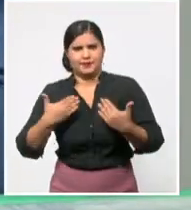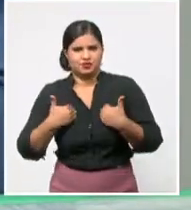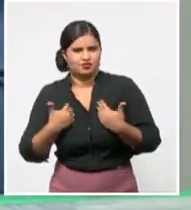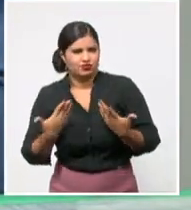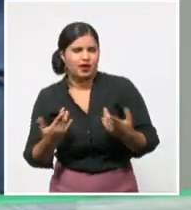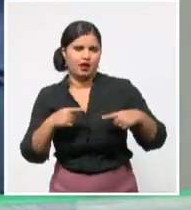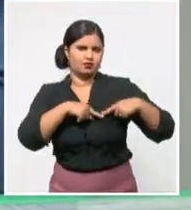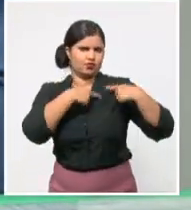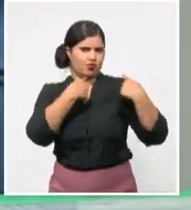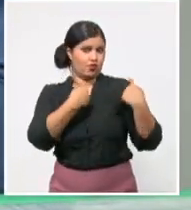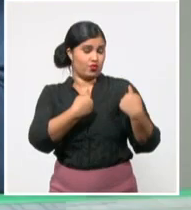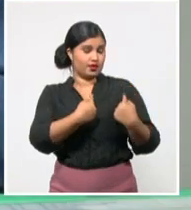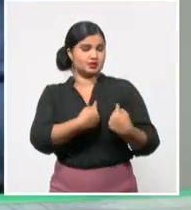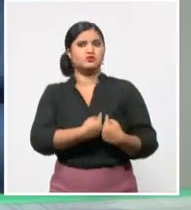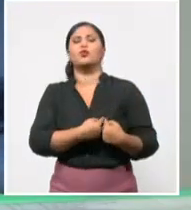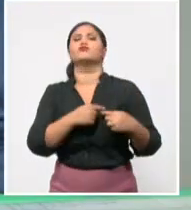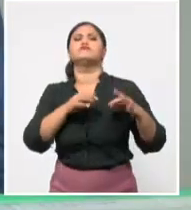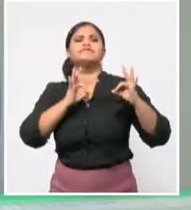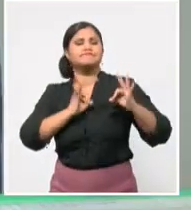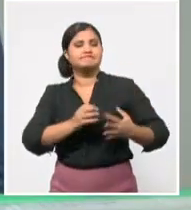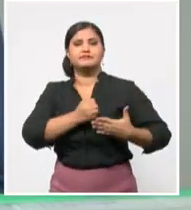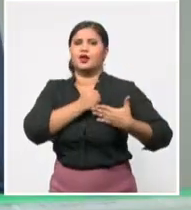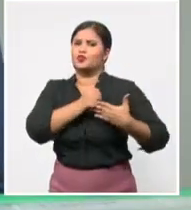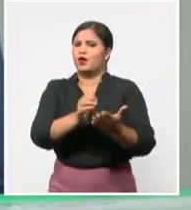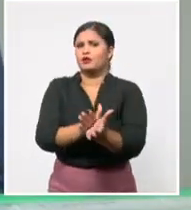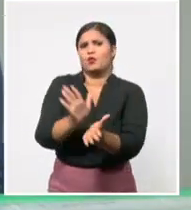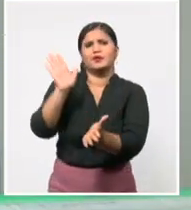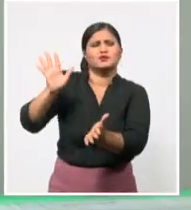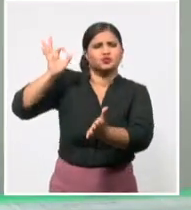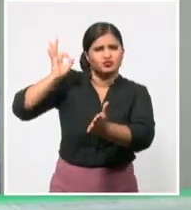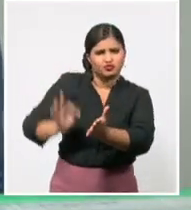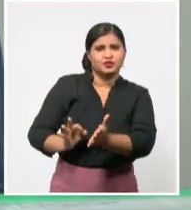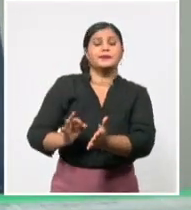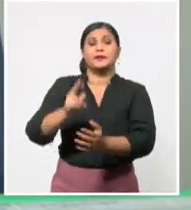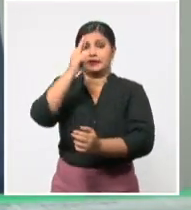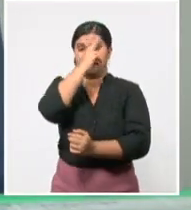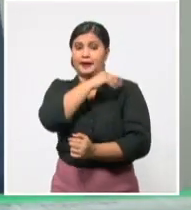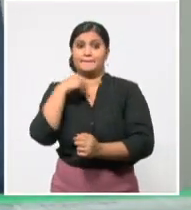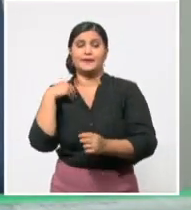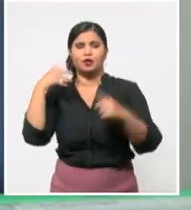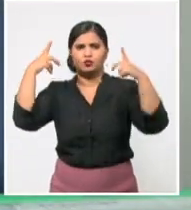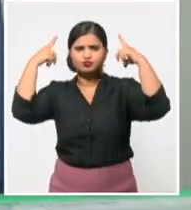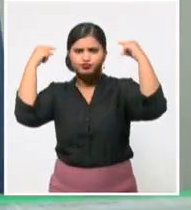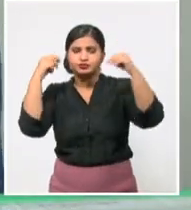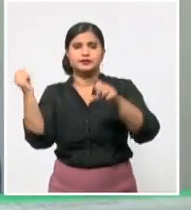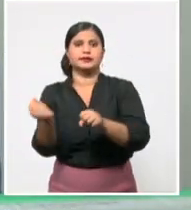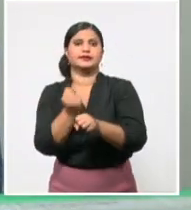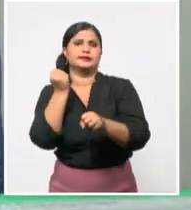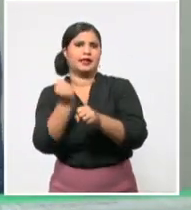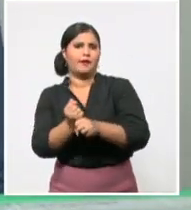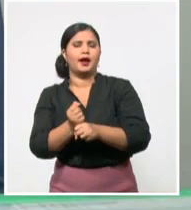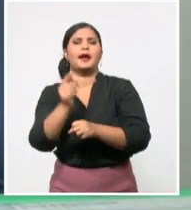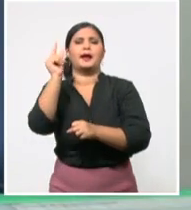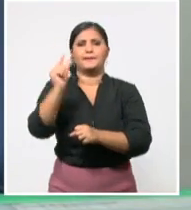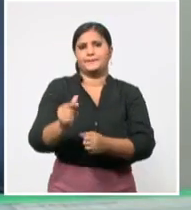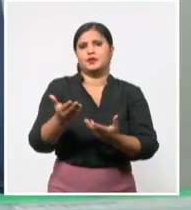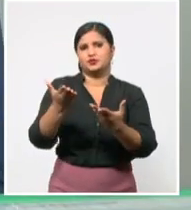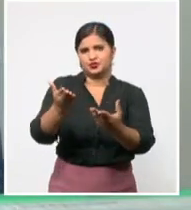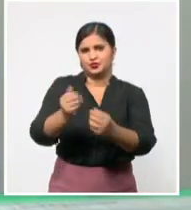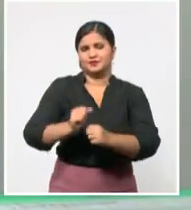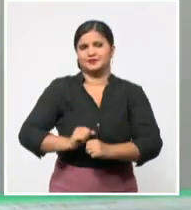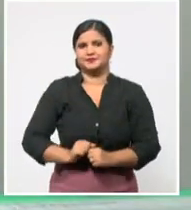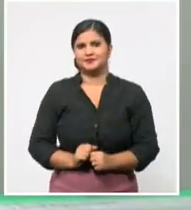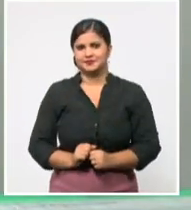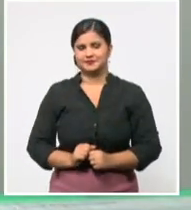y de compromiso con que nuestro personal de la salud trata a los humanos, trata a las